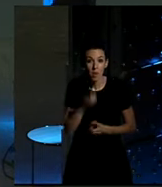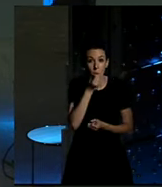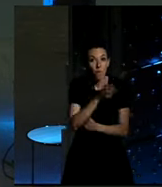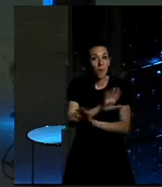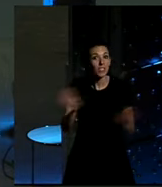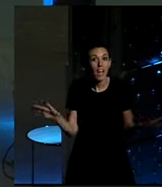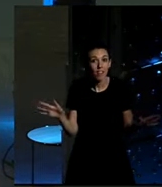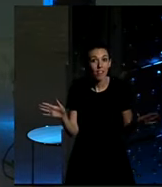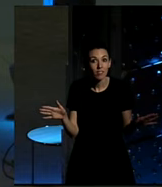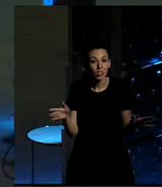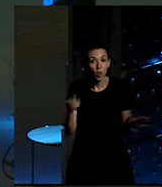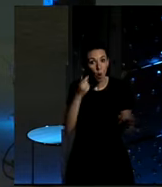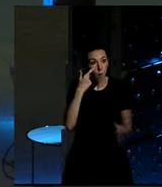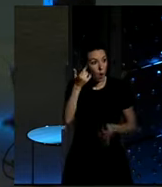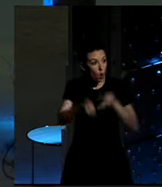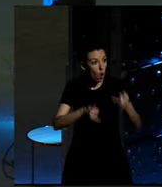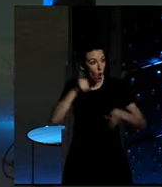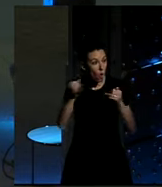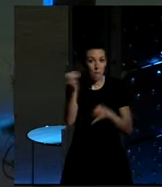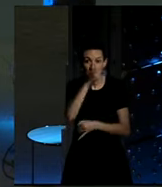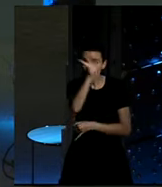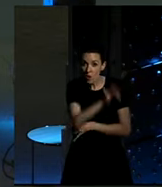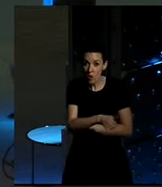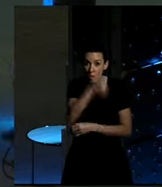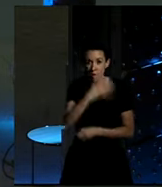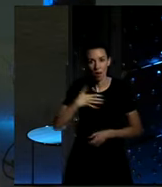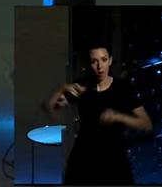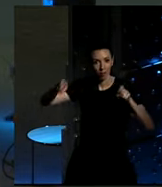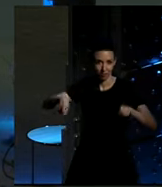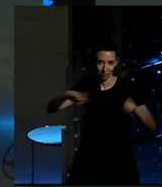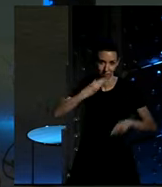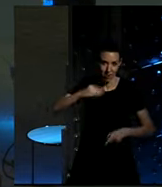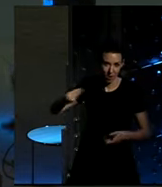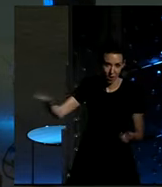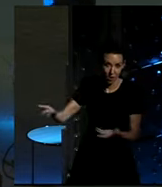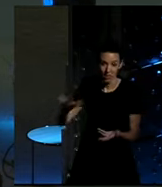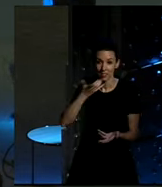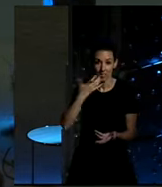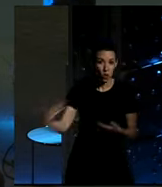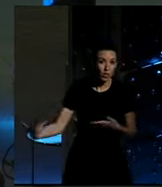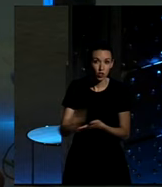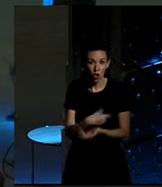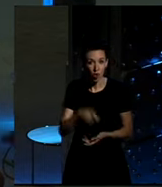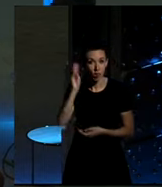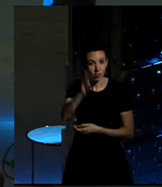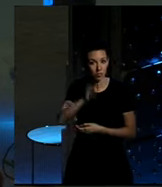pues nada, dejamos un poquito más la proyección, pero yo quiero, para que descanse nuestro muchacho y salgan todos a hablar, juntaros en un